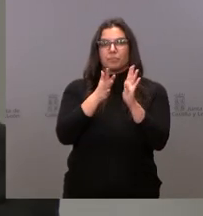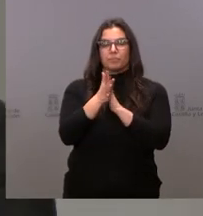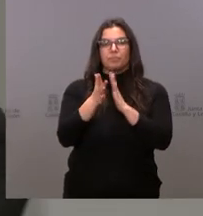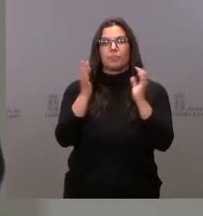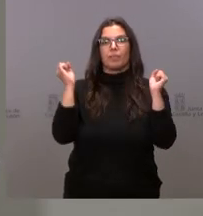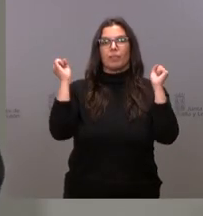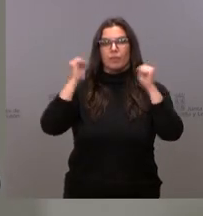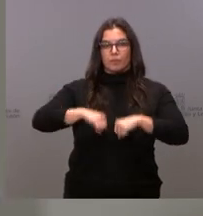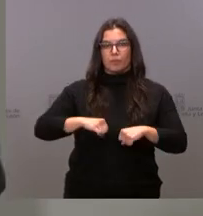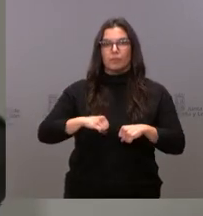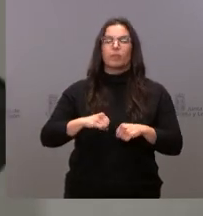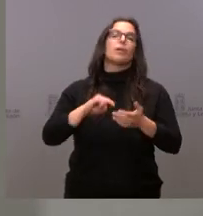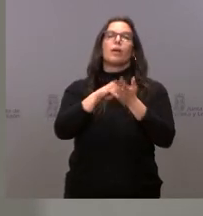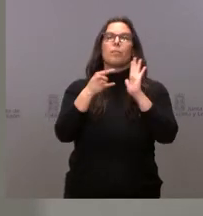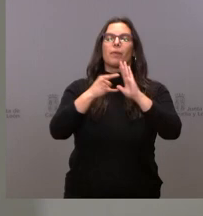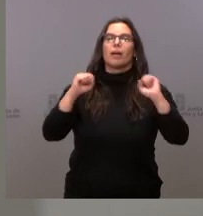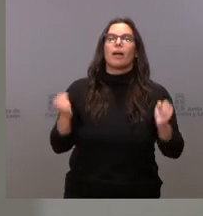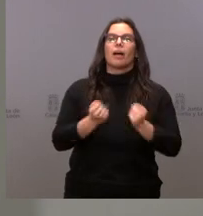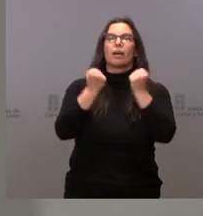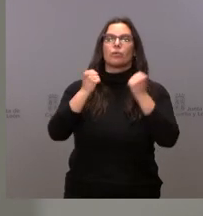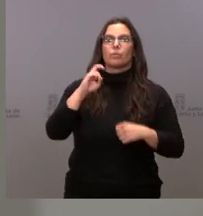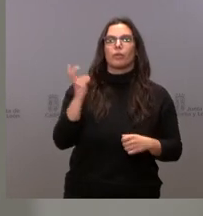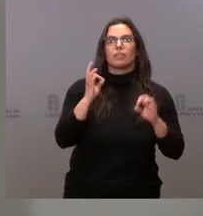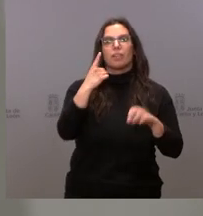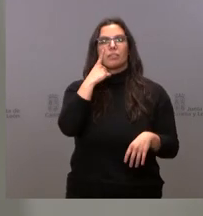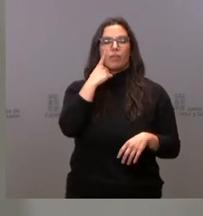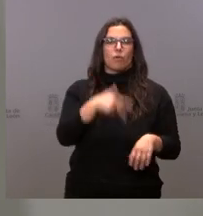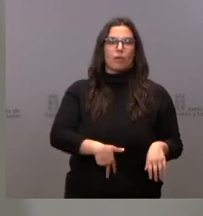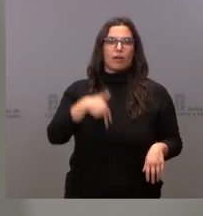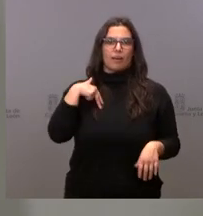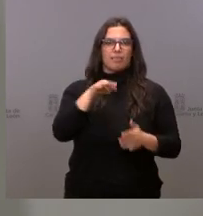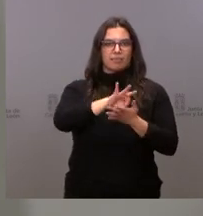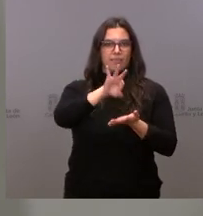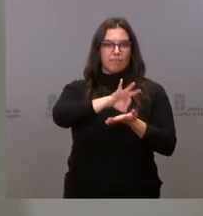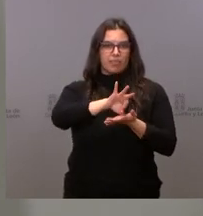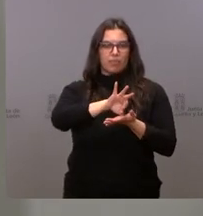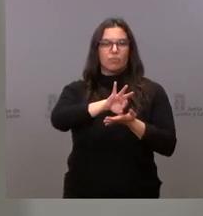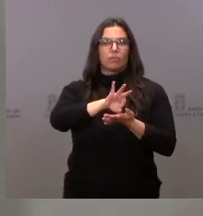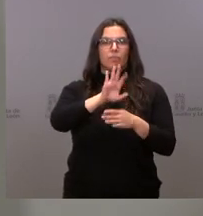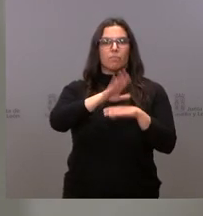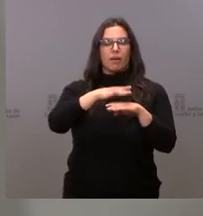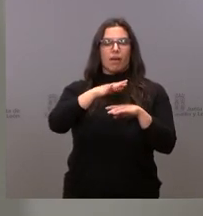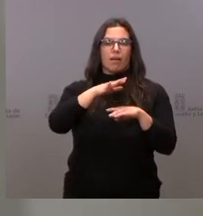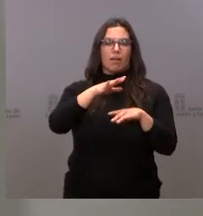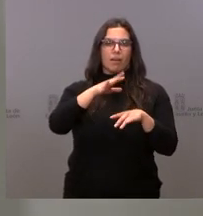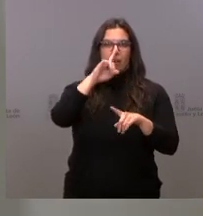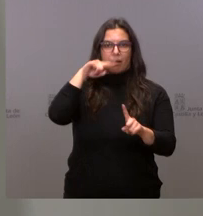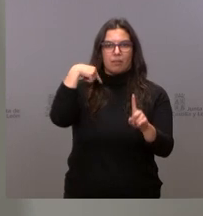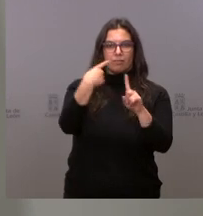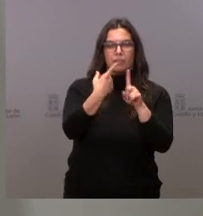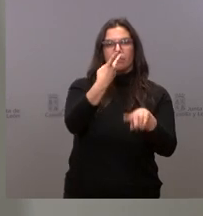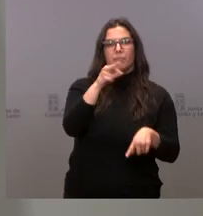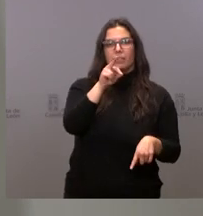aprobación del plan de actuaciones de la Inspección General de Servicios para el próximo año